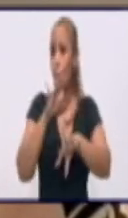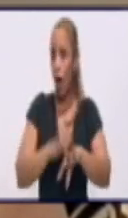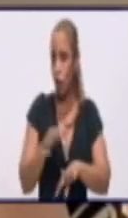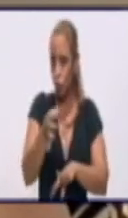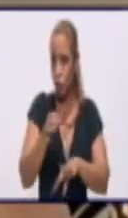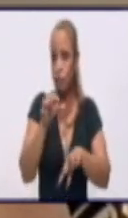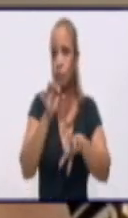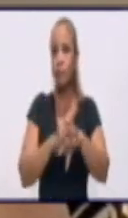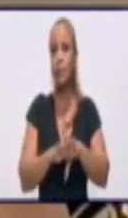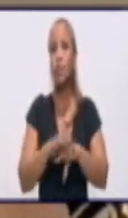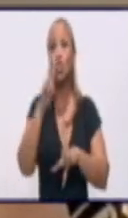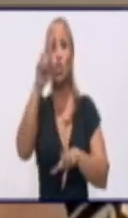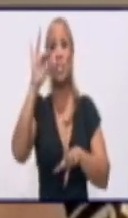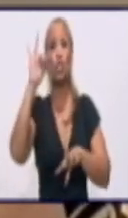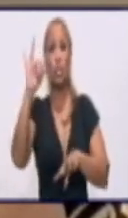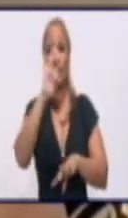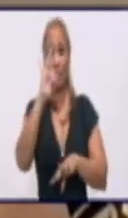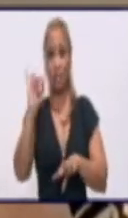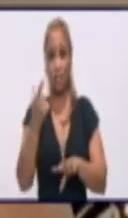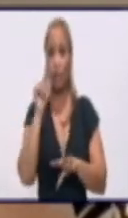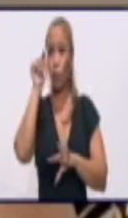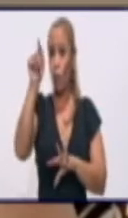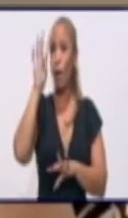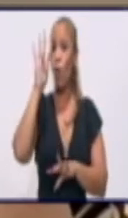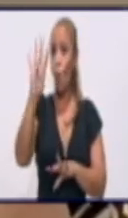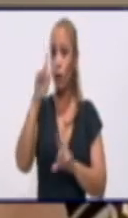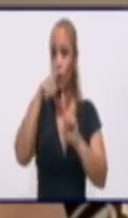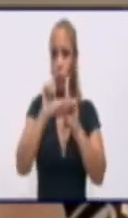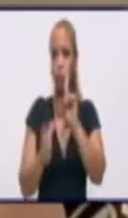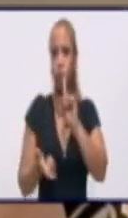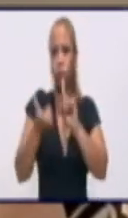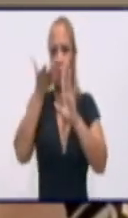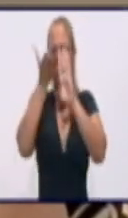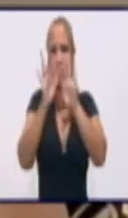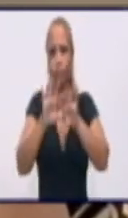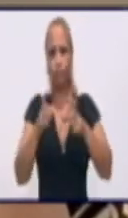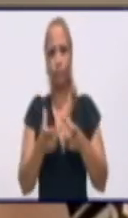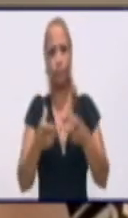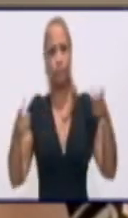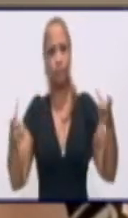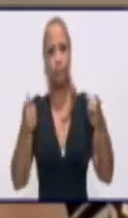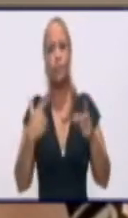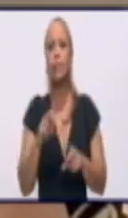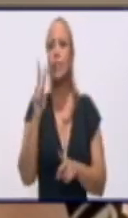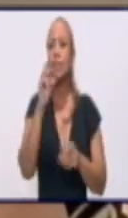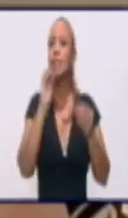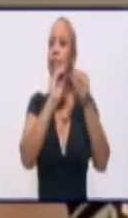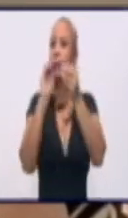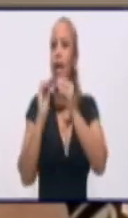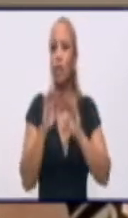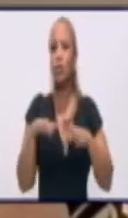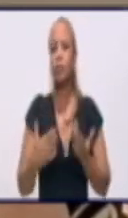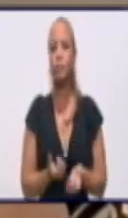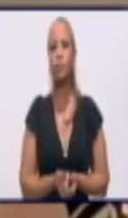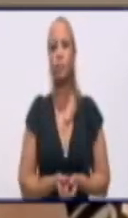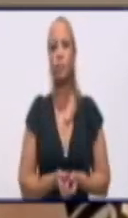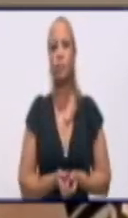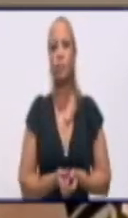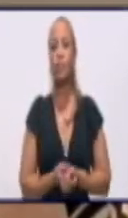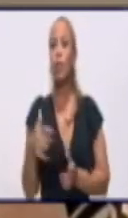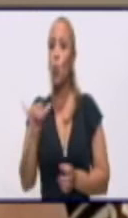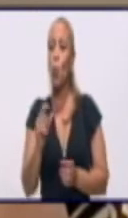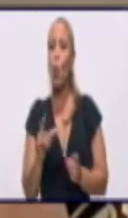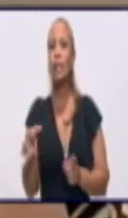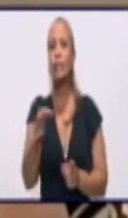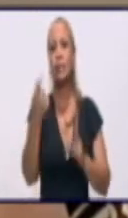277,4 de tasa de incidencia con 129 casos reportados. Seguido de Bayamo